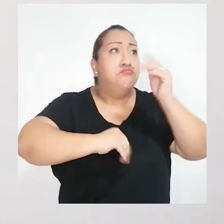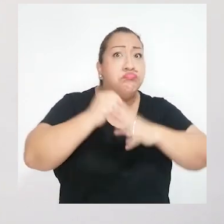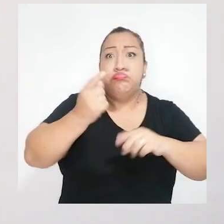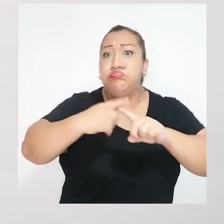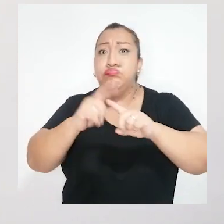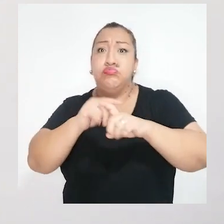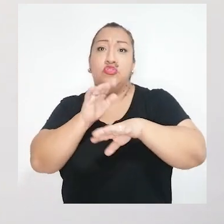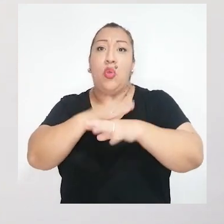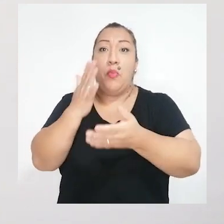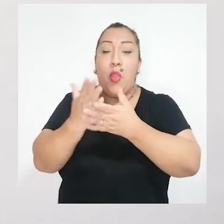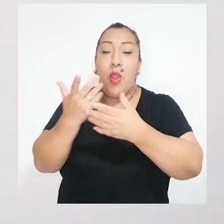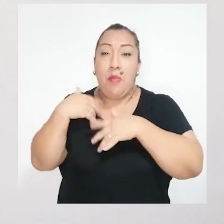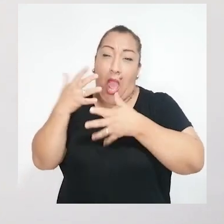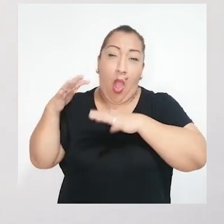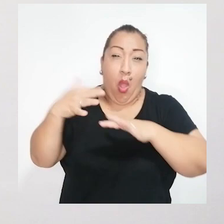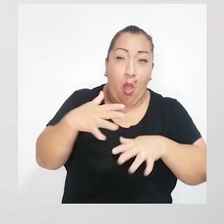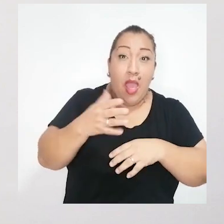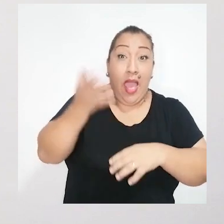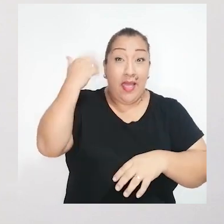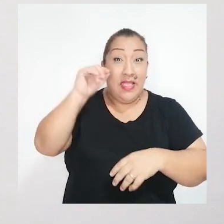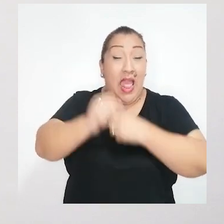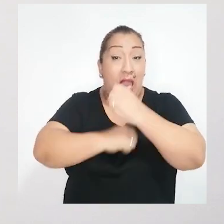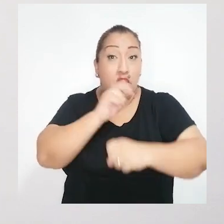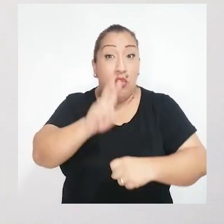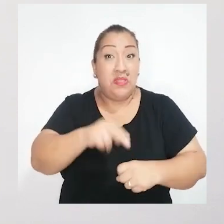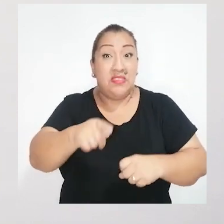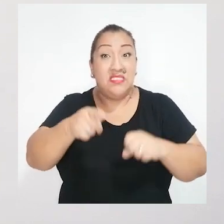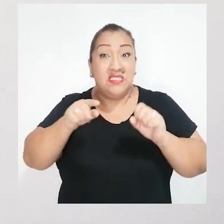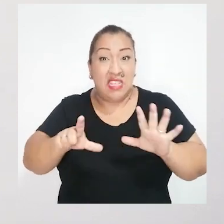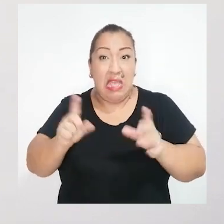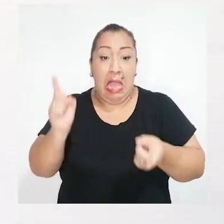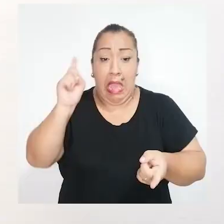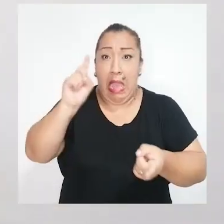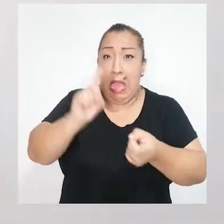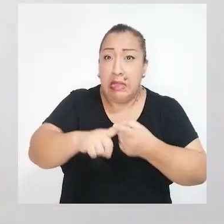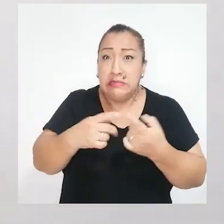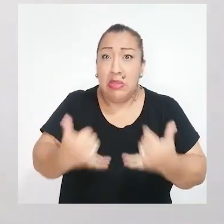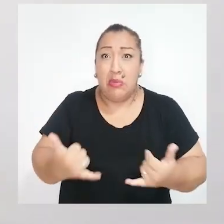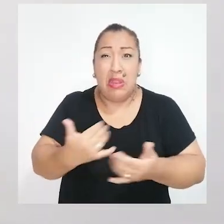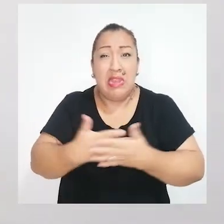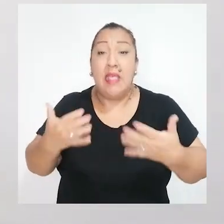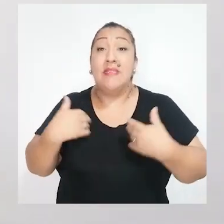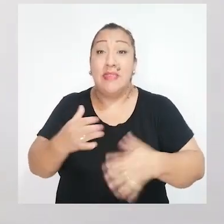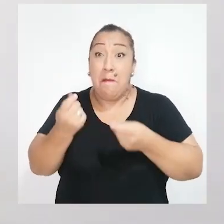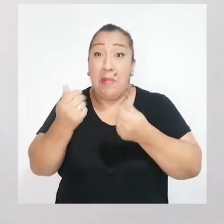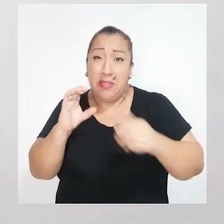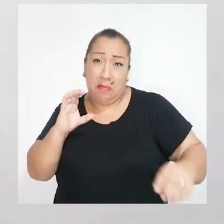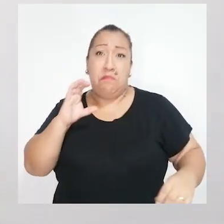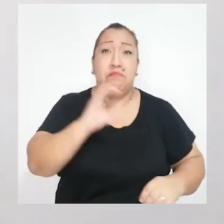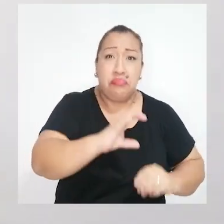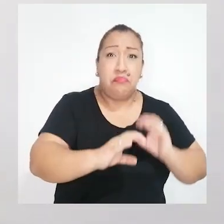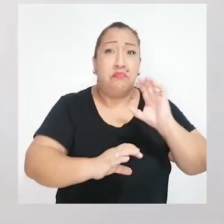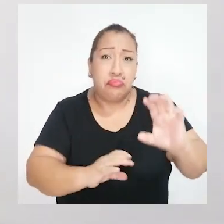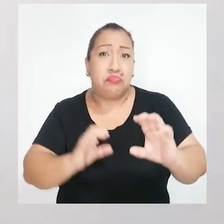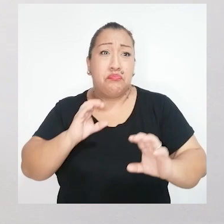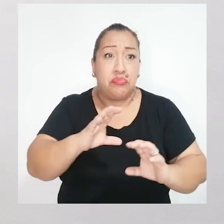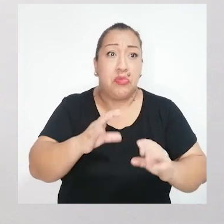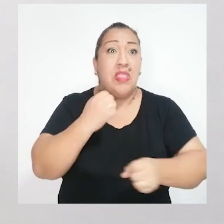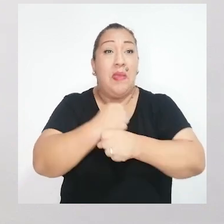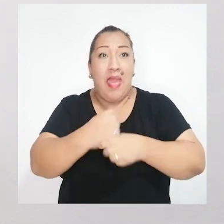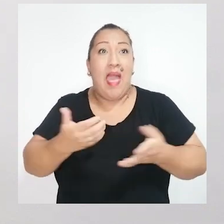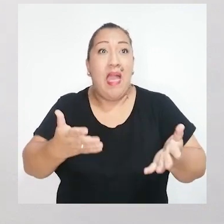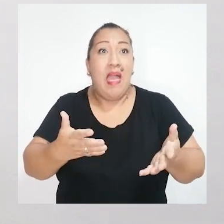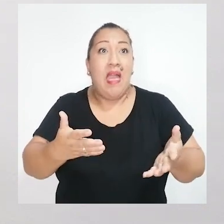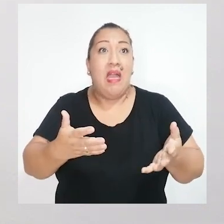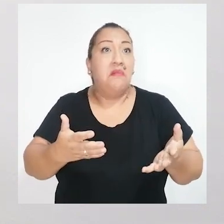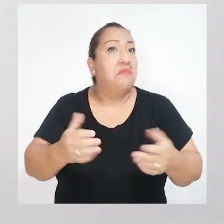construcción y reconstrucción en el país tras el fenómeno del niño costero del año 2017. Es decir, a pesar de contar con los recursos, el presupuesto y el